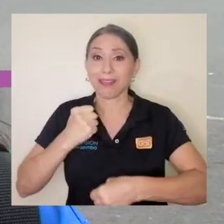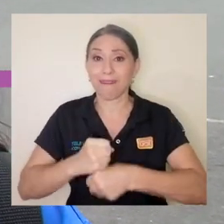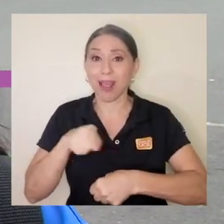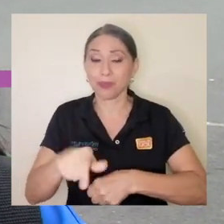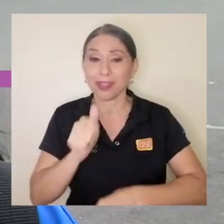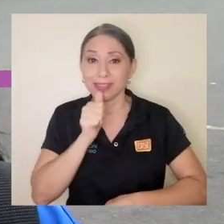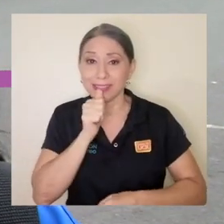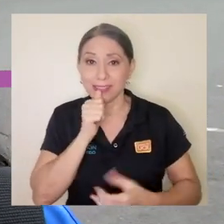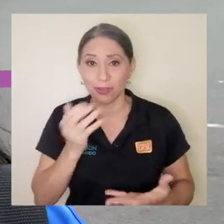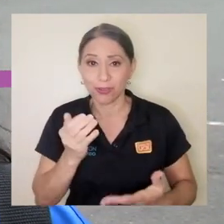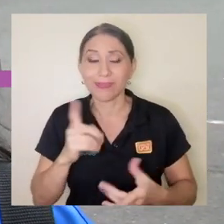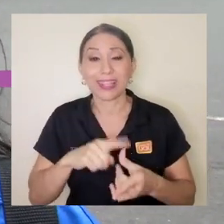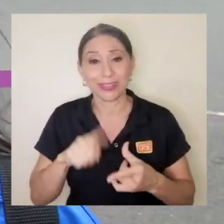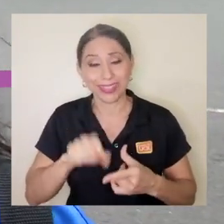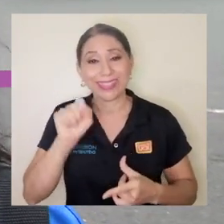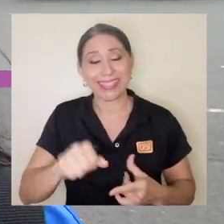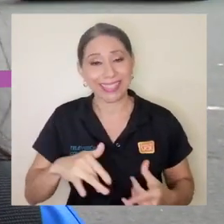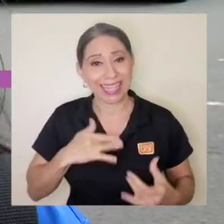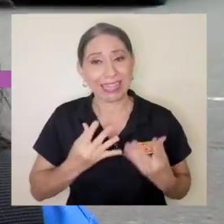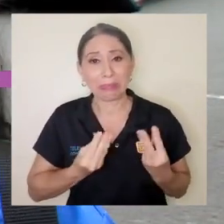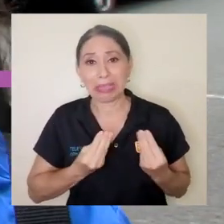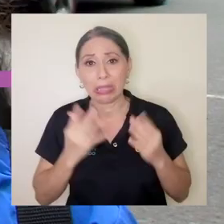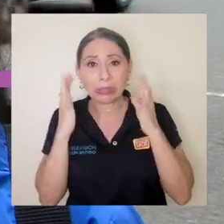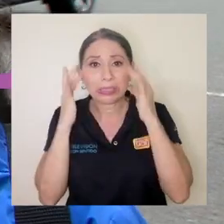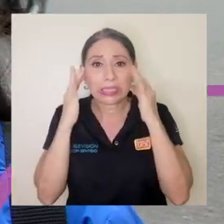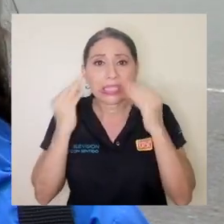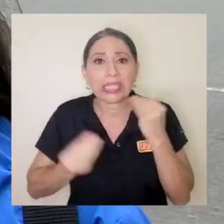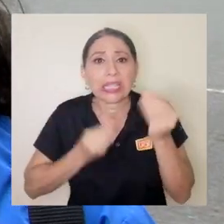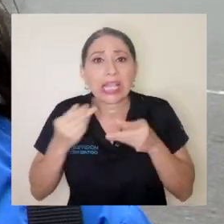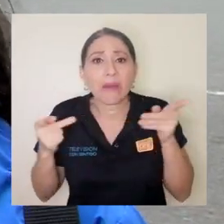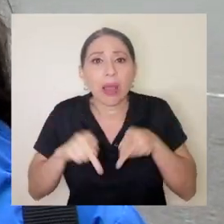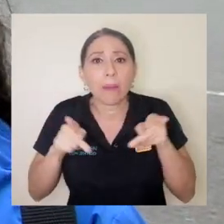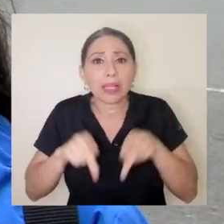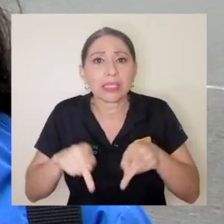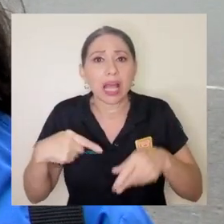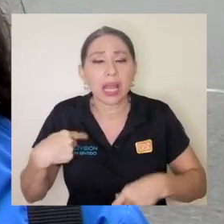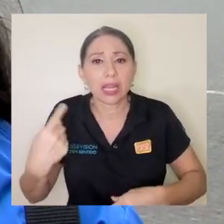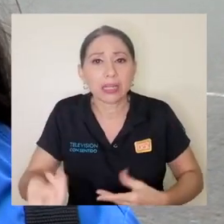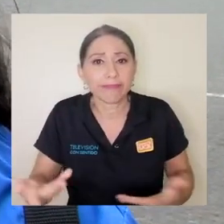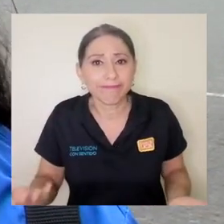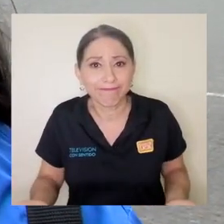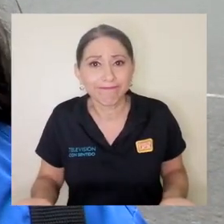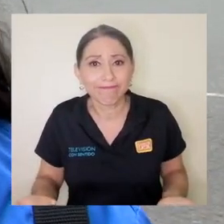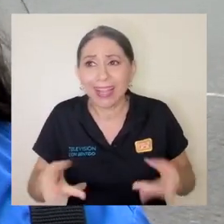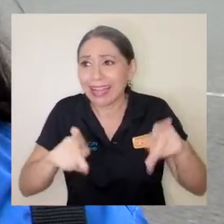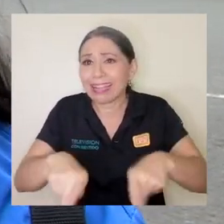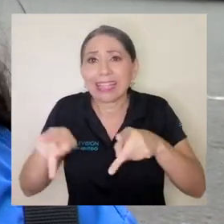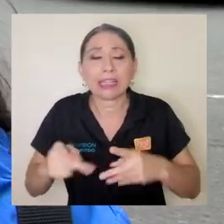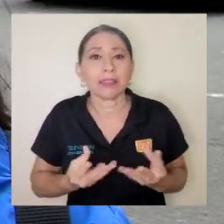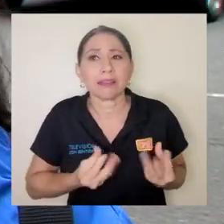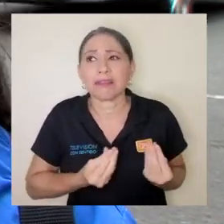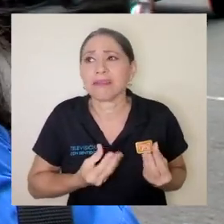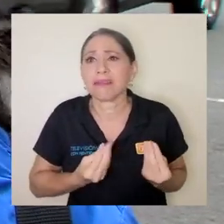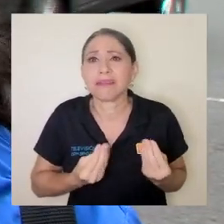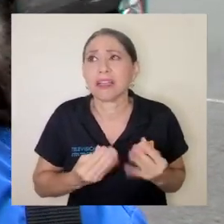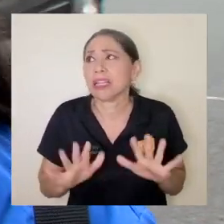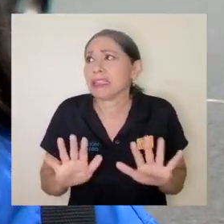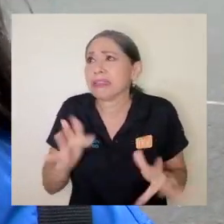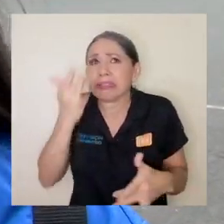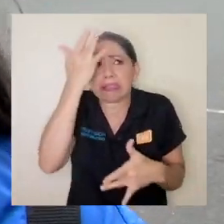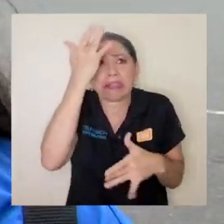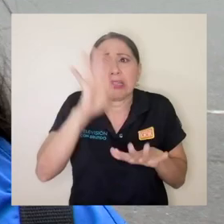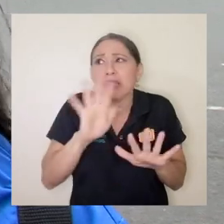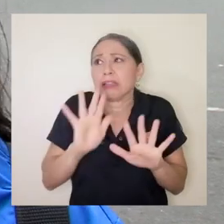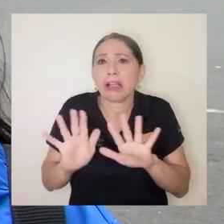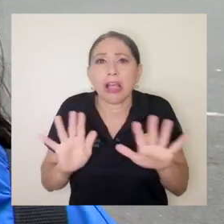Entonces, sí es el miedo y la incertidumbre del qué va a pasar, ¿verdad? Y el pánico de la gente de que no me quiero contagiar,